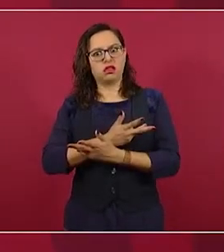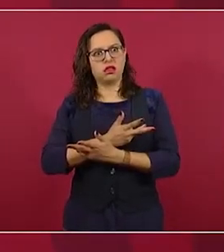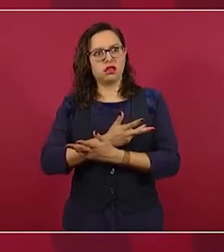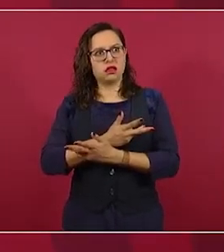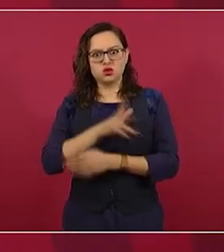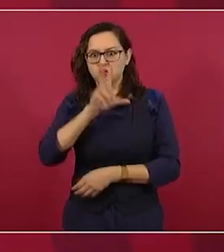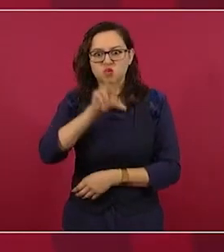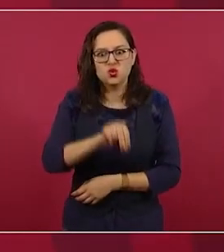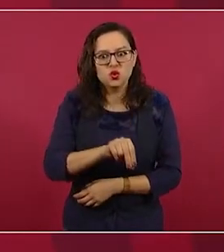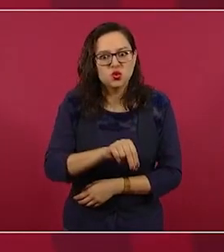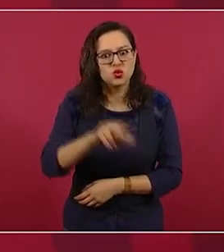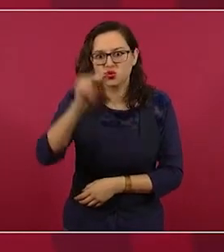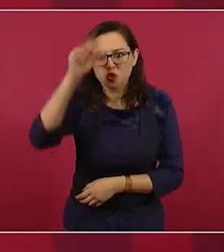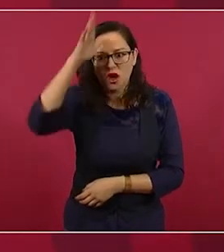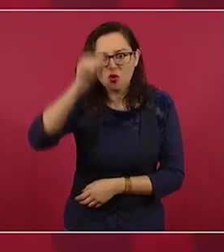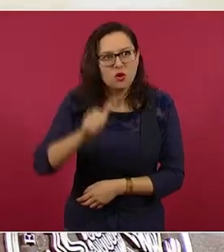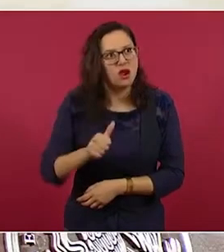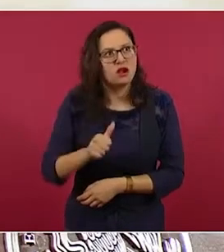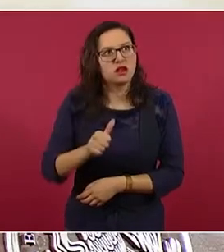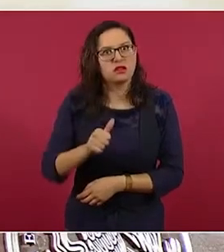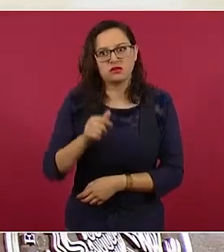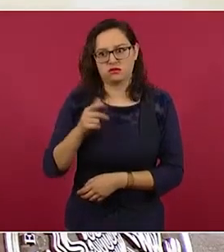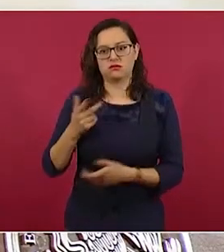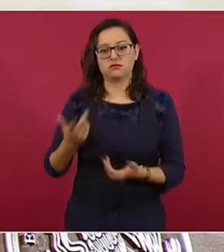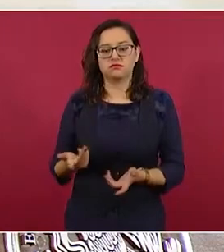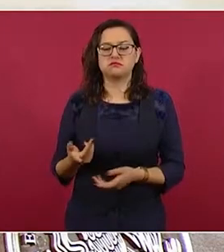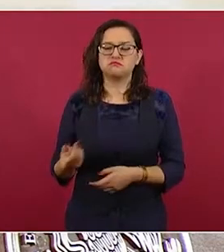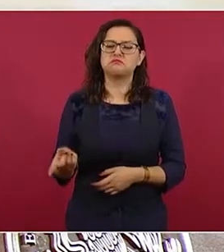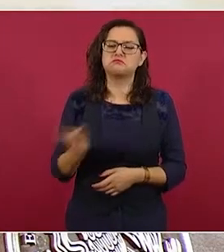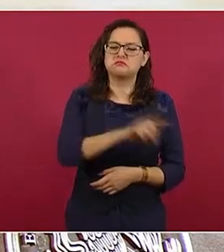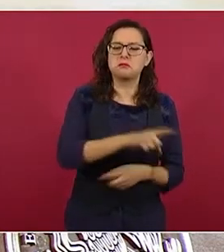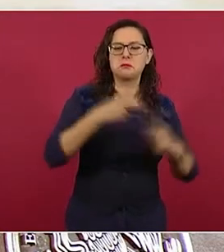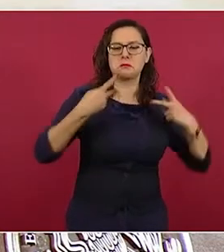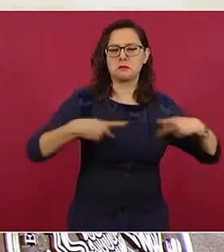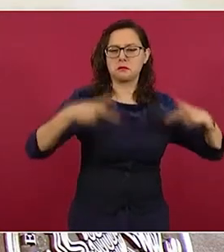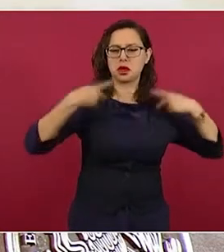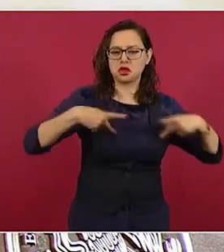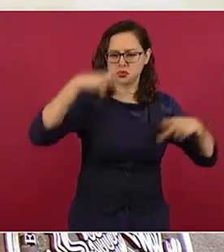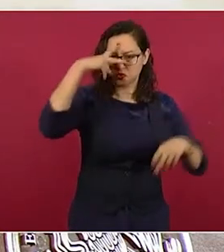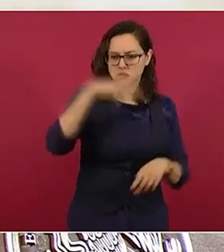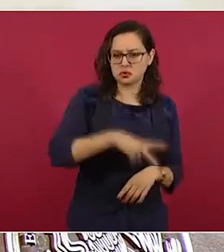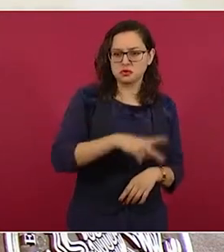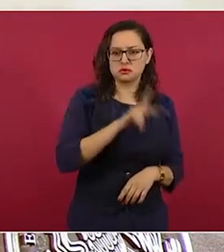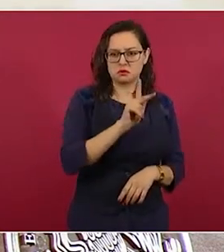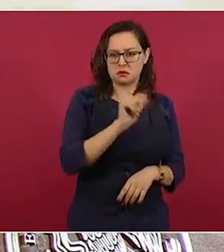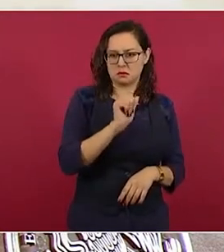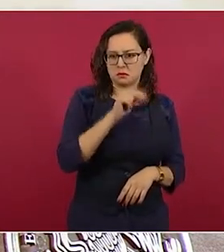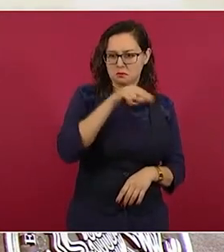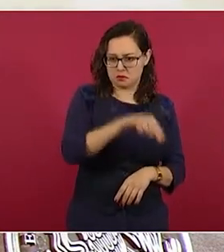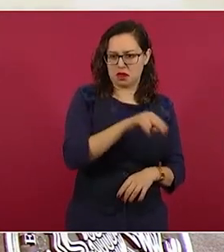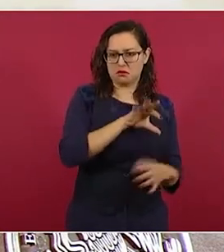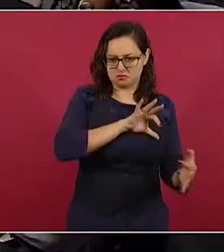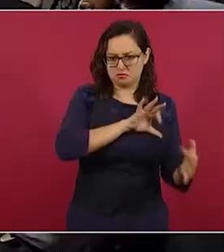quizás del PAN menos, pero también a algunos no les gustó.